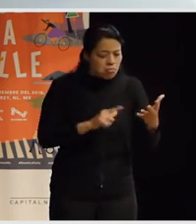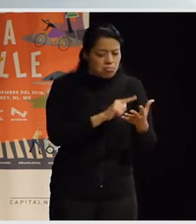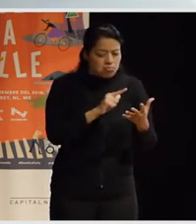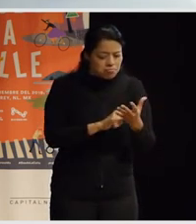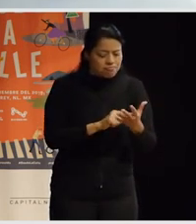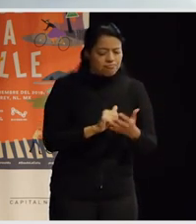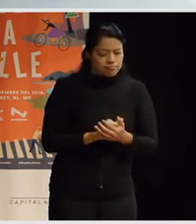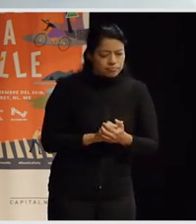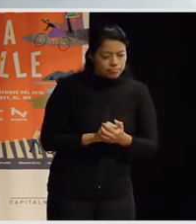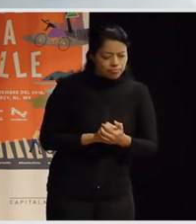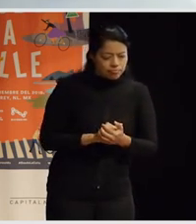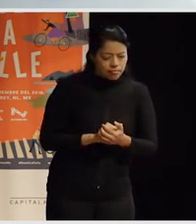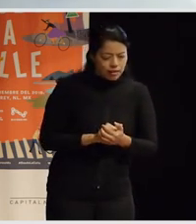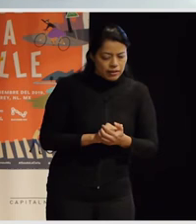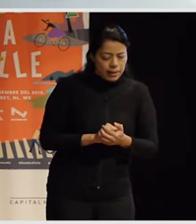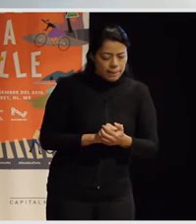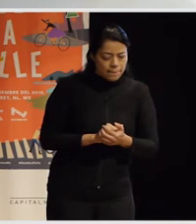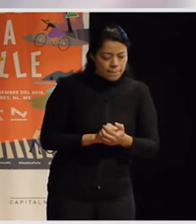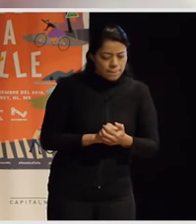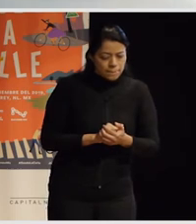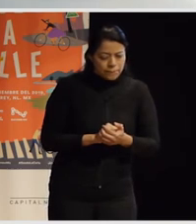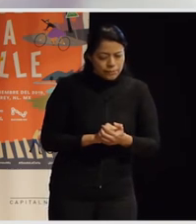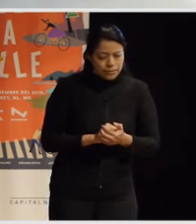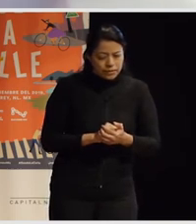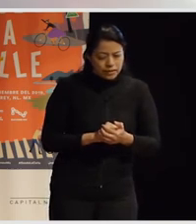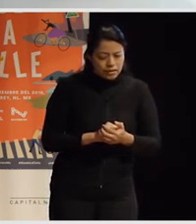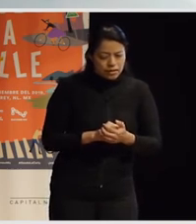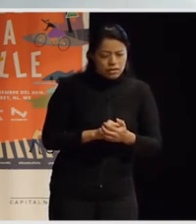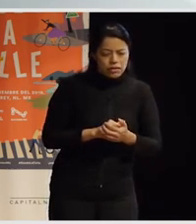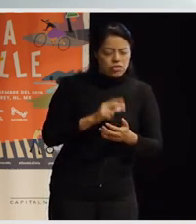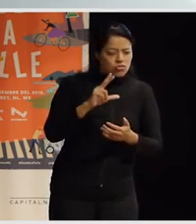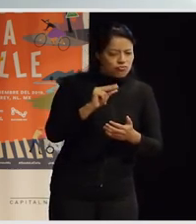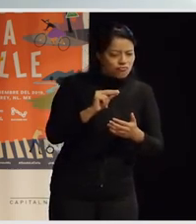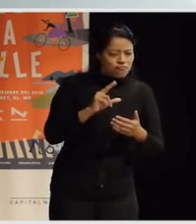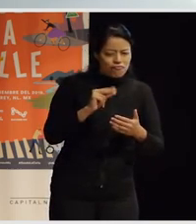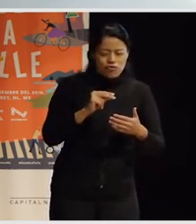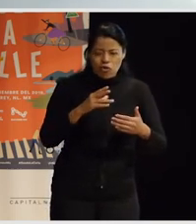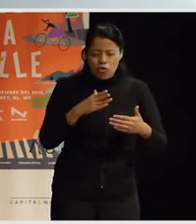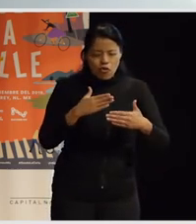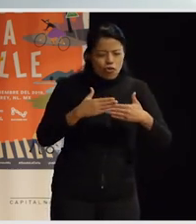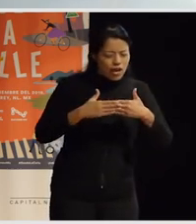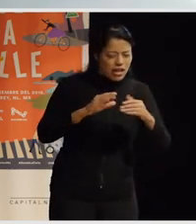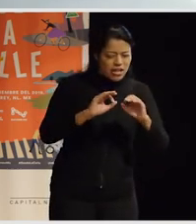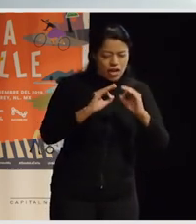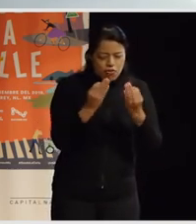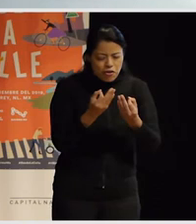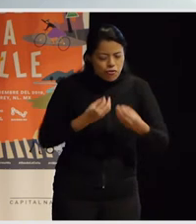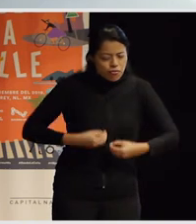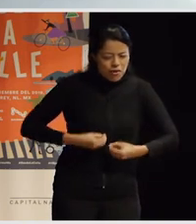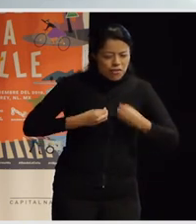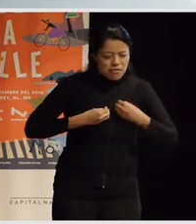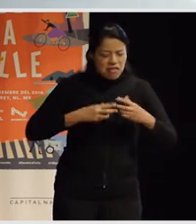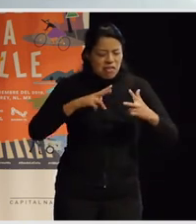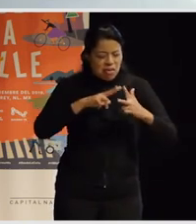generar relaciones o modelos basadas en relaciones maltratantes tóxicas sino realmente generar otro